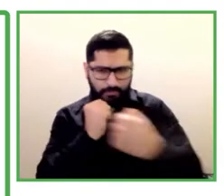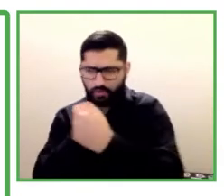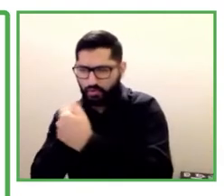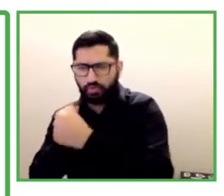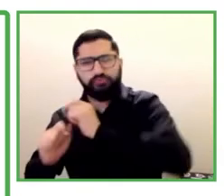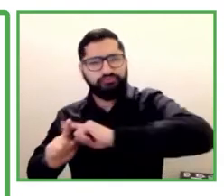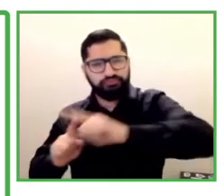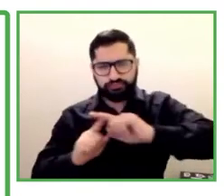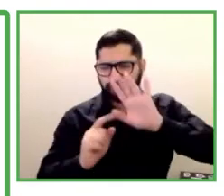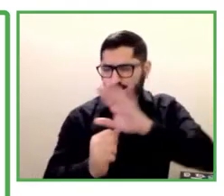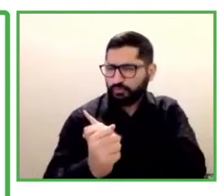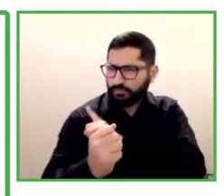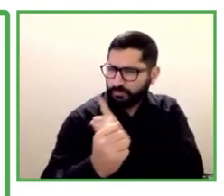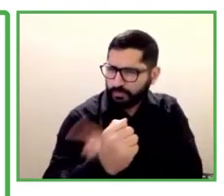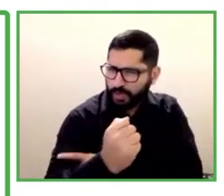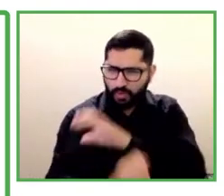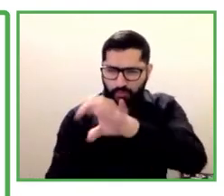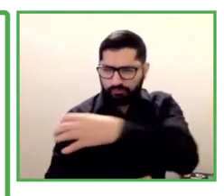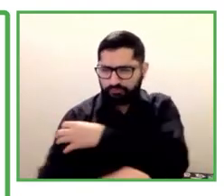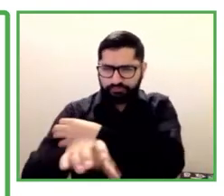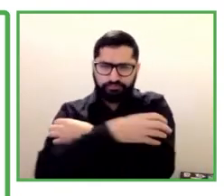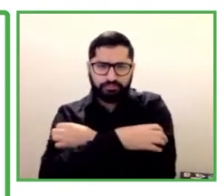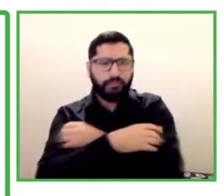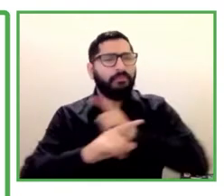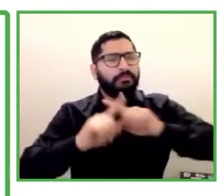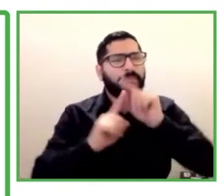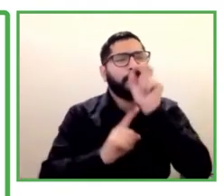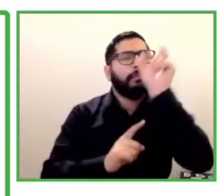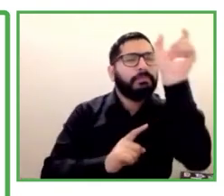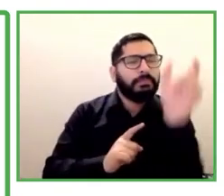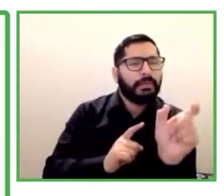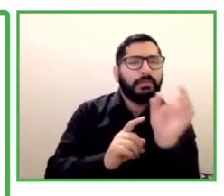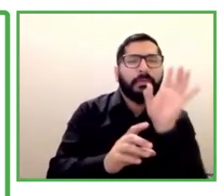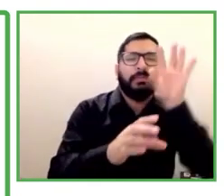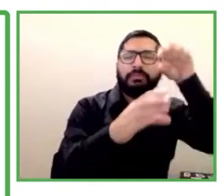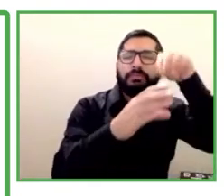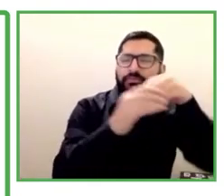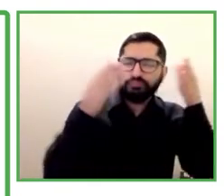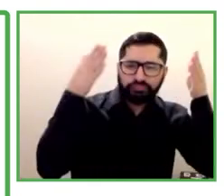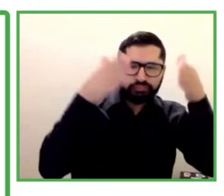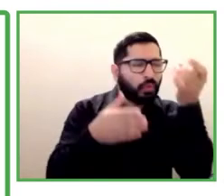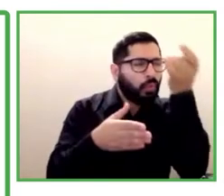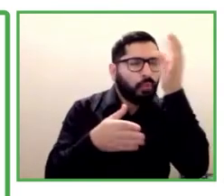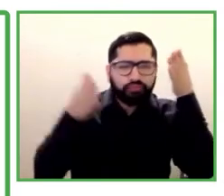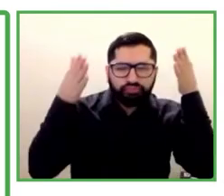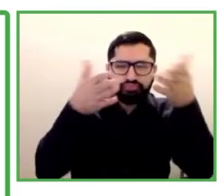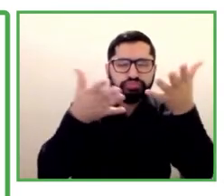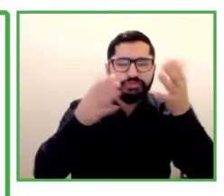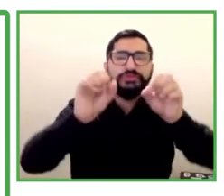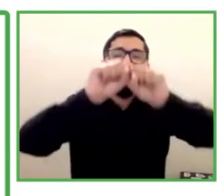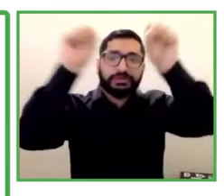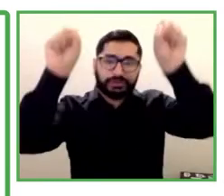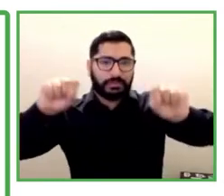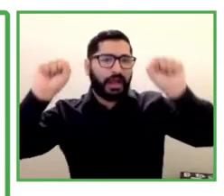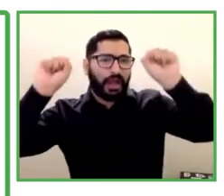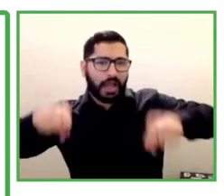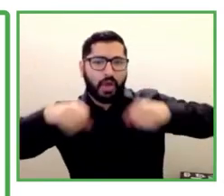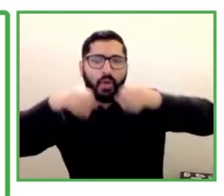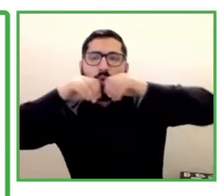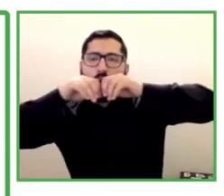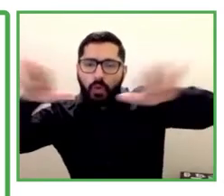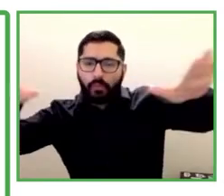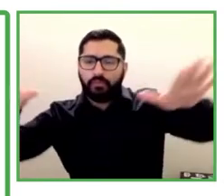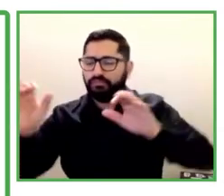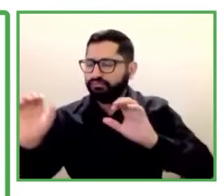es que es un sistema de ventanilla única que se enfoca en identificar habilidades potenciales y el interés de los estudiantes. Una vez que los estudiantes